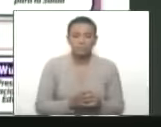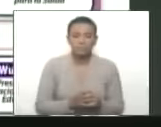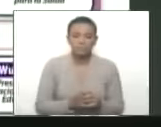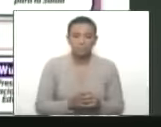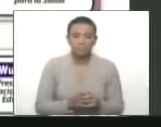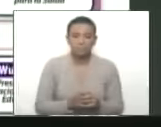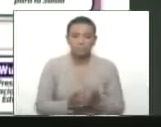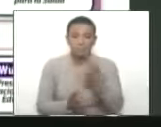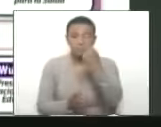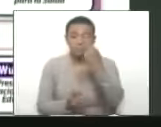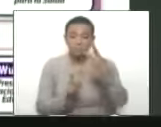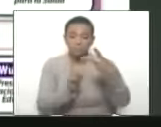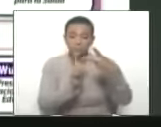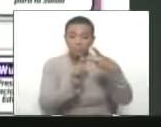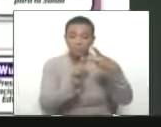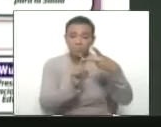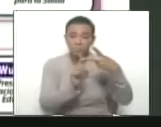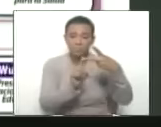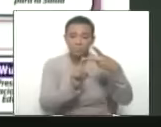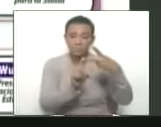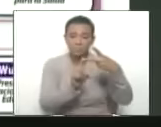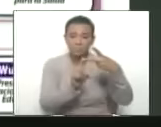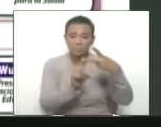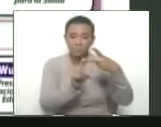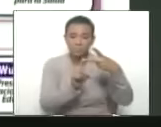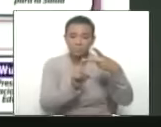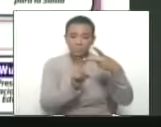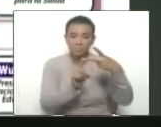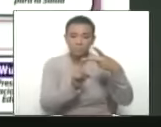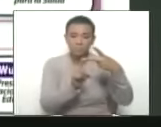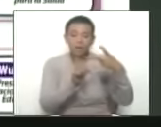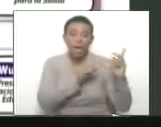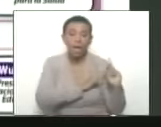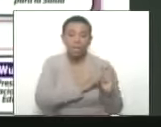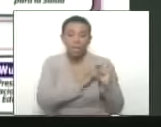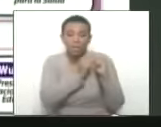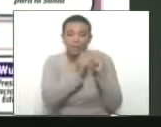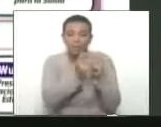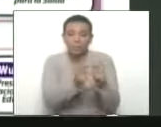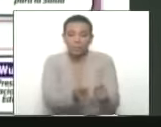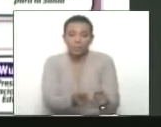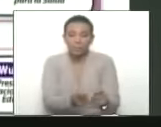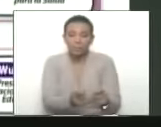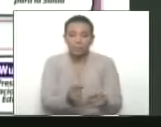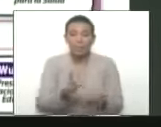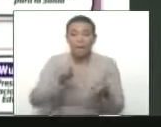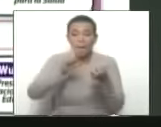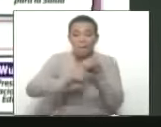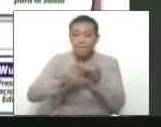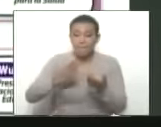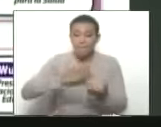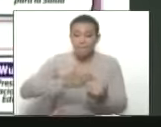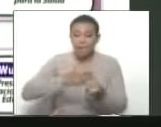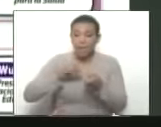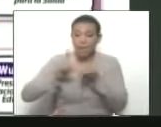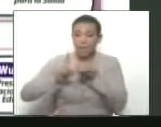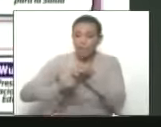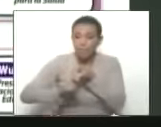En segundo lugar, he designado a Cilia Flores de Maduro,